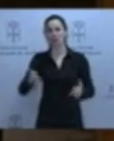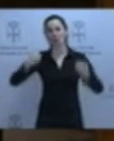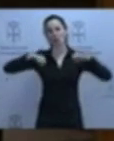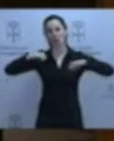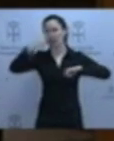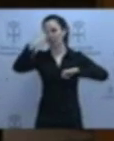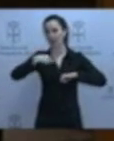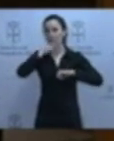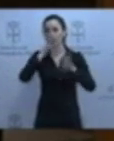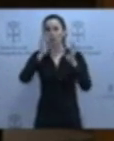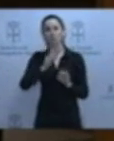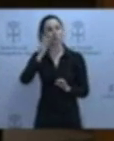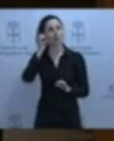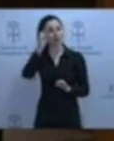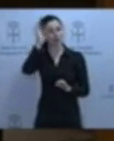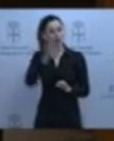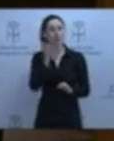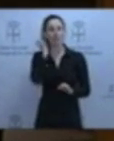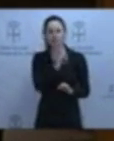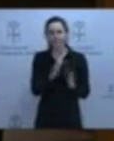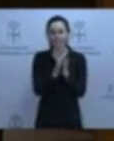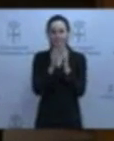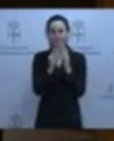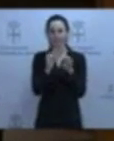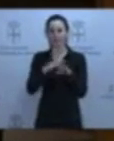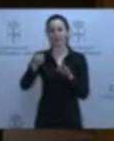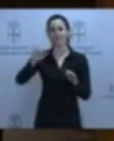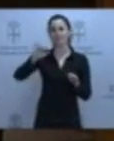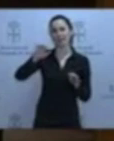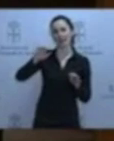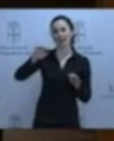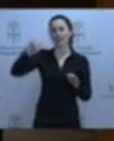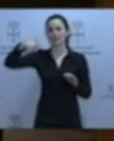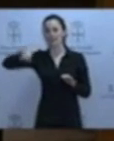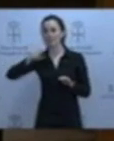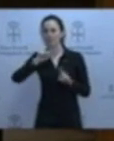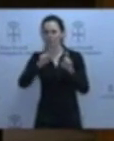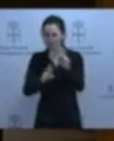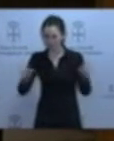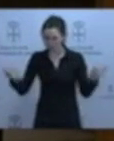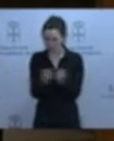al señor Llamazar es tentador hablar de la vida de Brian, pero me voy a ceñir a la pregunta que formulaba.